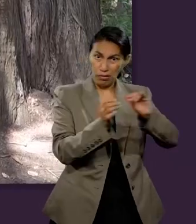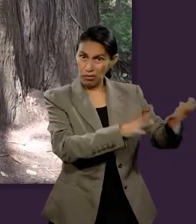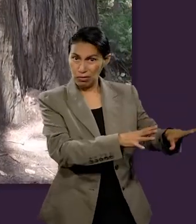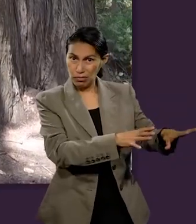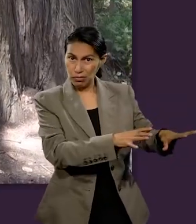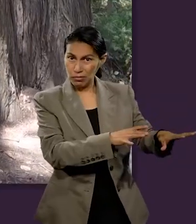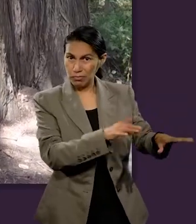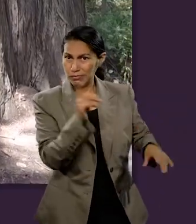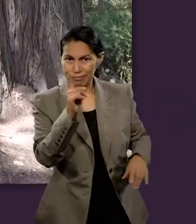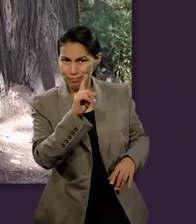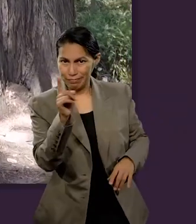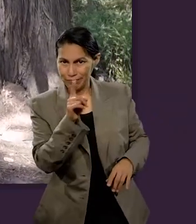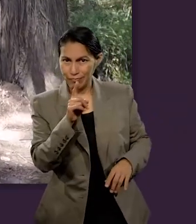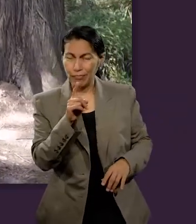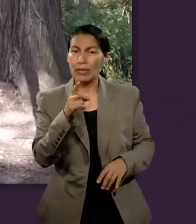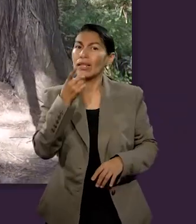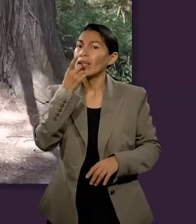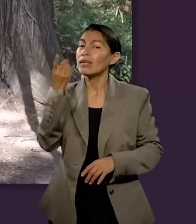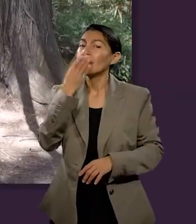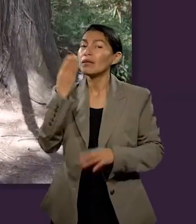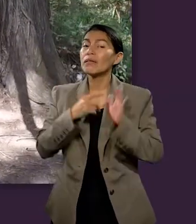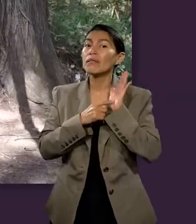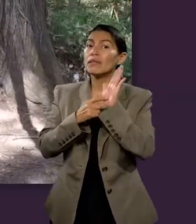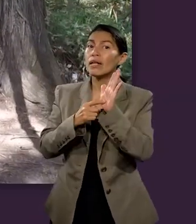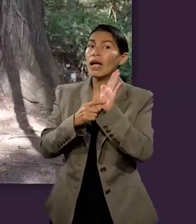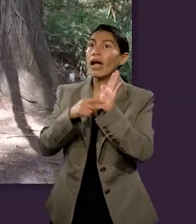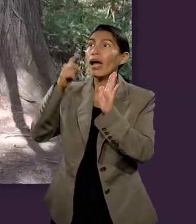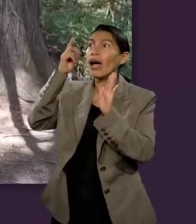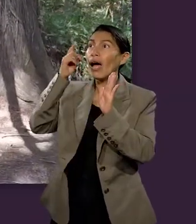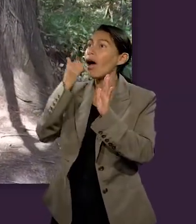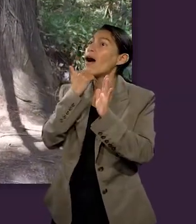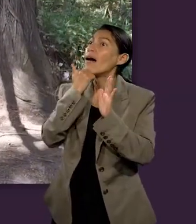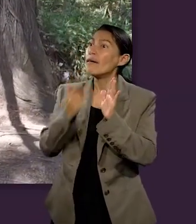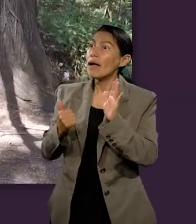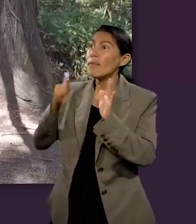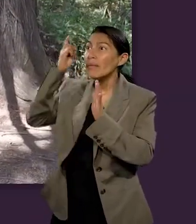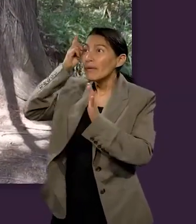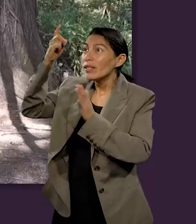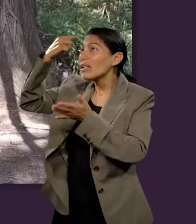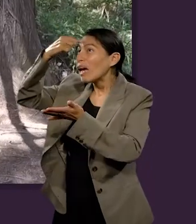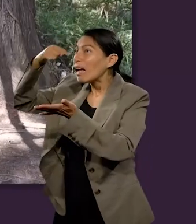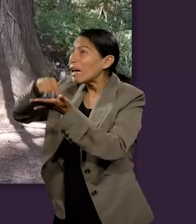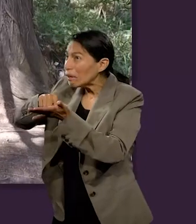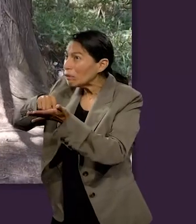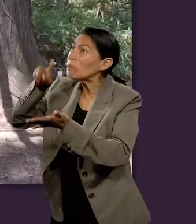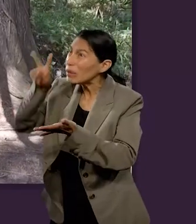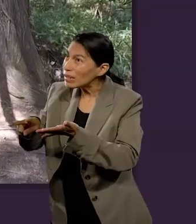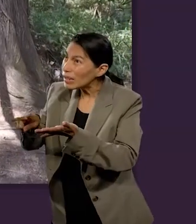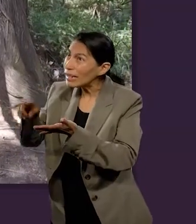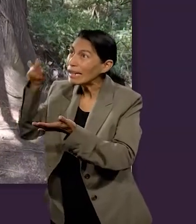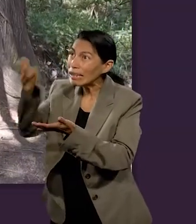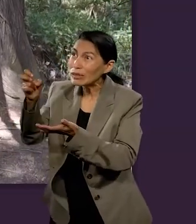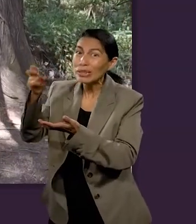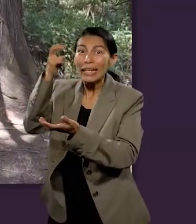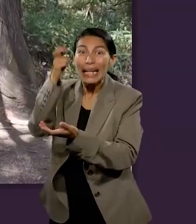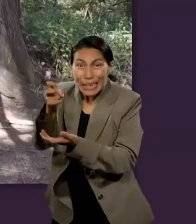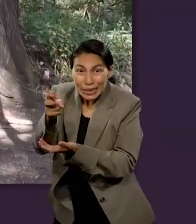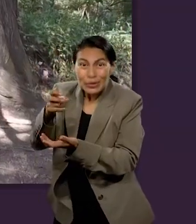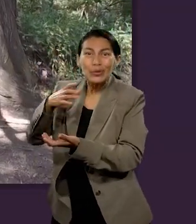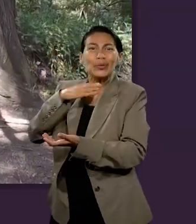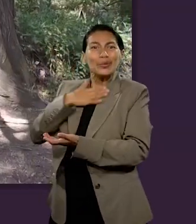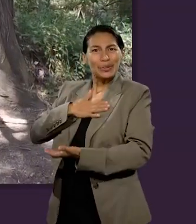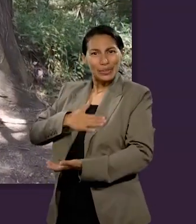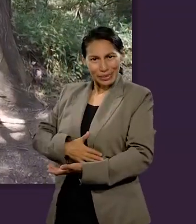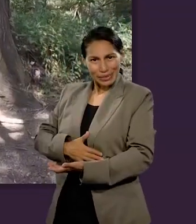porque ofreció a su hijo en sacrificio, o estuvo dispuesto a ofrecerlo en sacrificio, o porque dejó su tierra y su parentela. No. Creyó a Abraham a